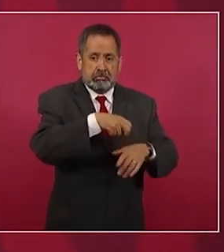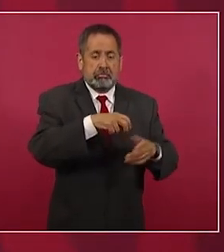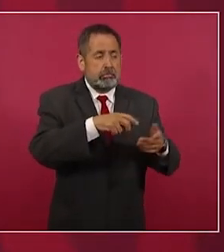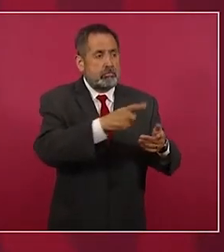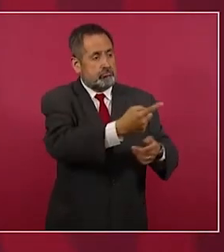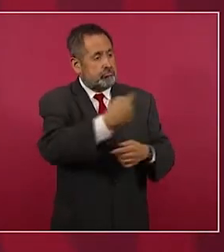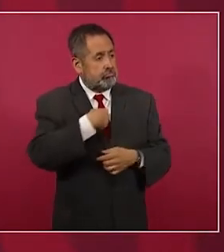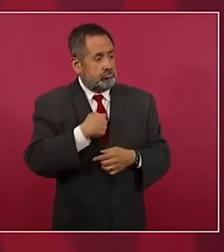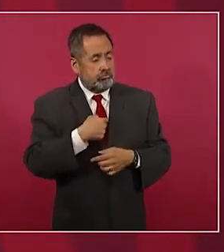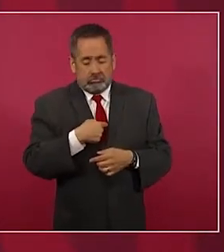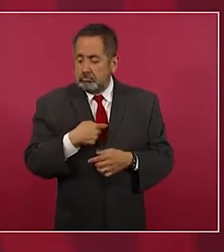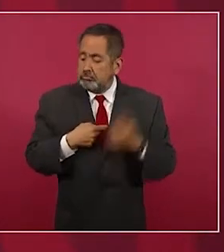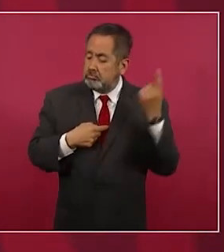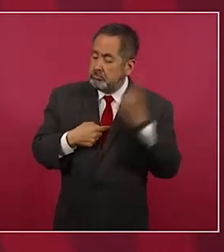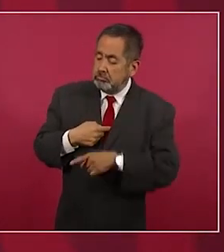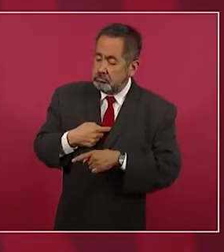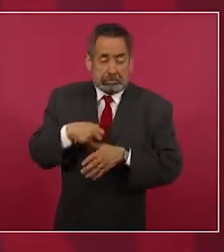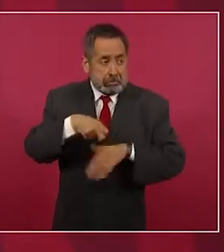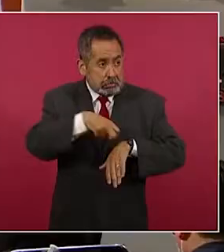extranjeros.